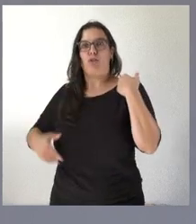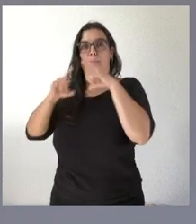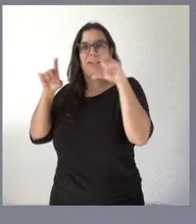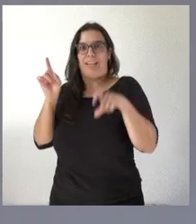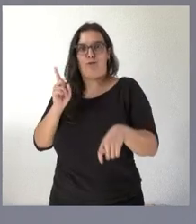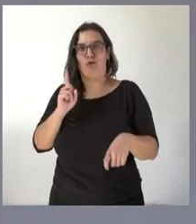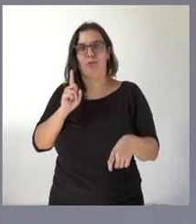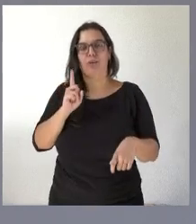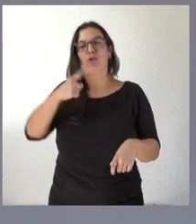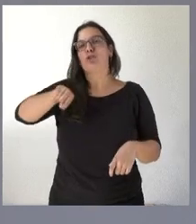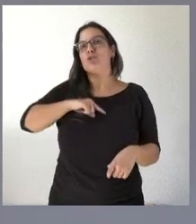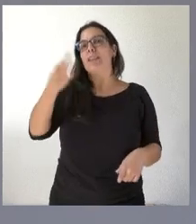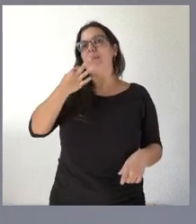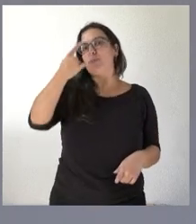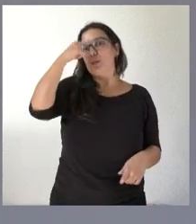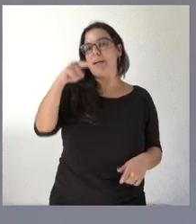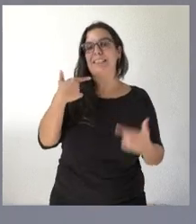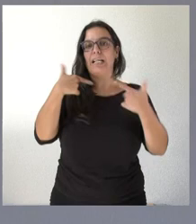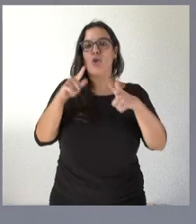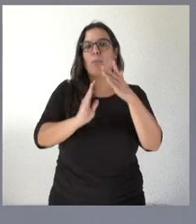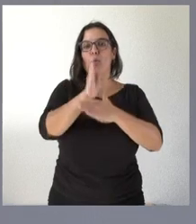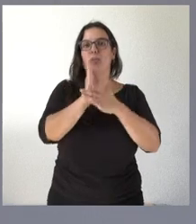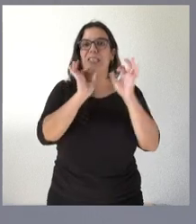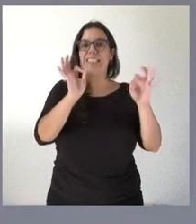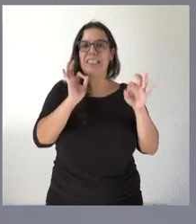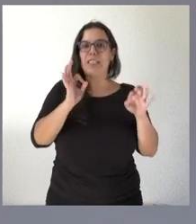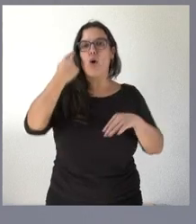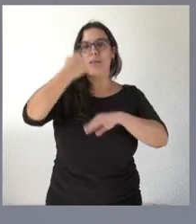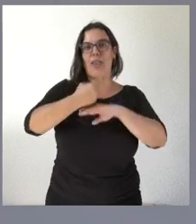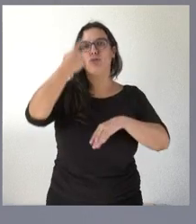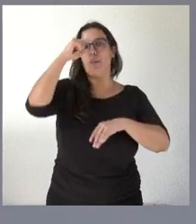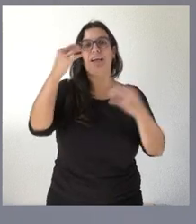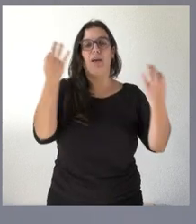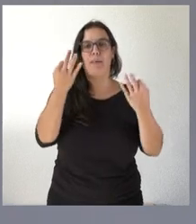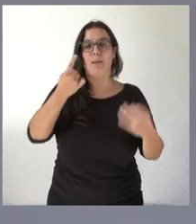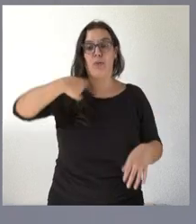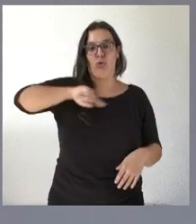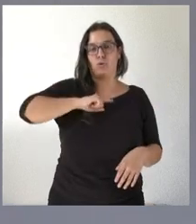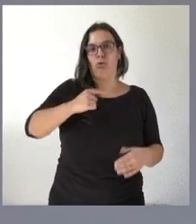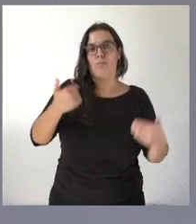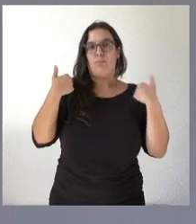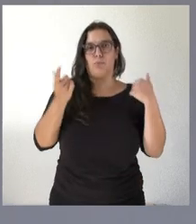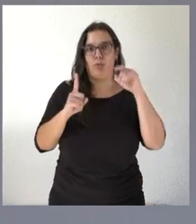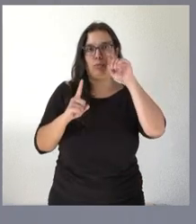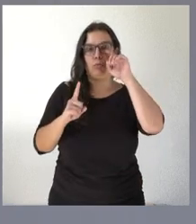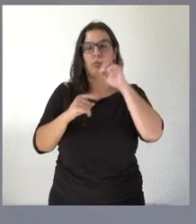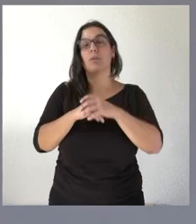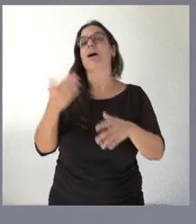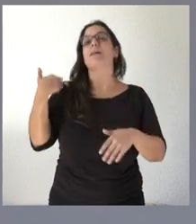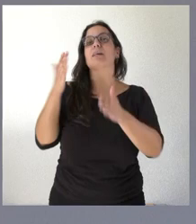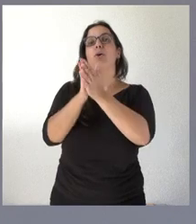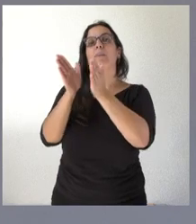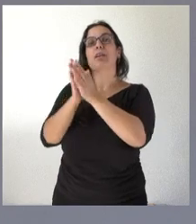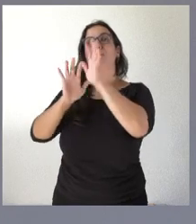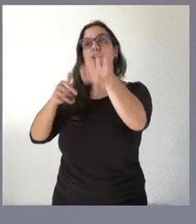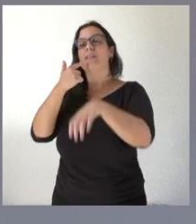tenemos la obligación de saber qué pasa en un sector productivo concreto pero no somos los promotores del sector productivo nos preguntaba un compañero antes suyo de León qué opinión